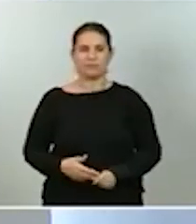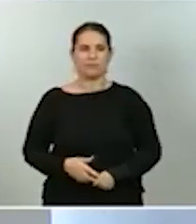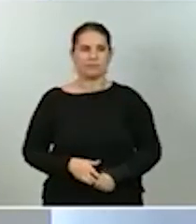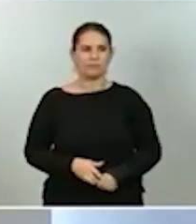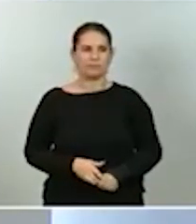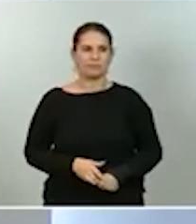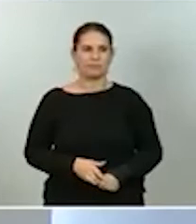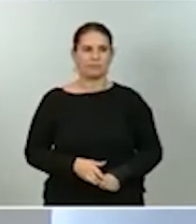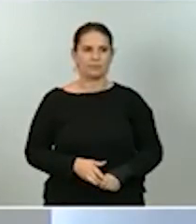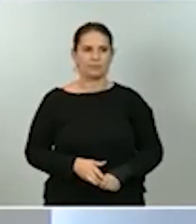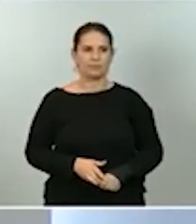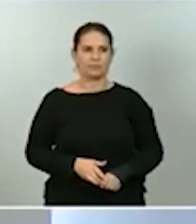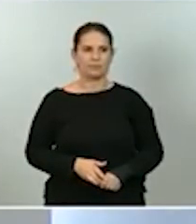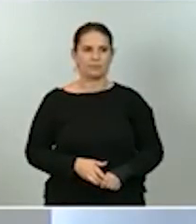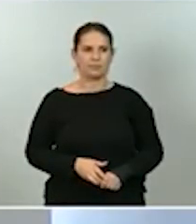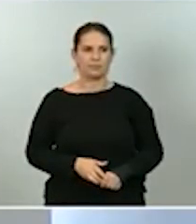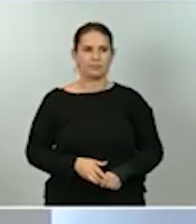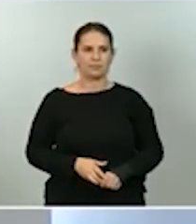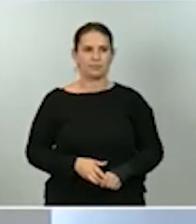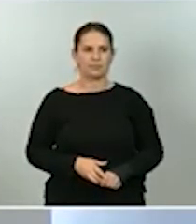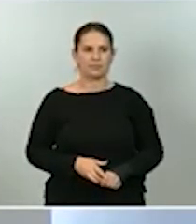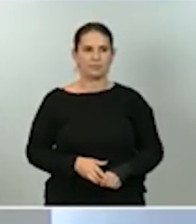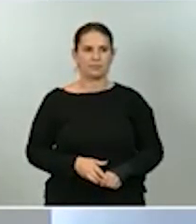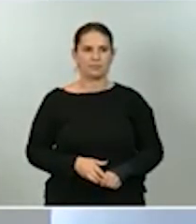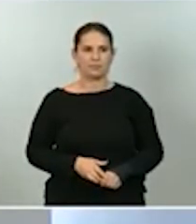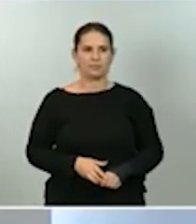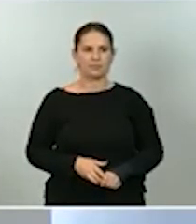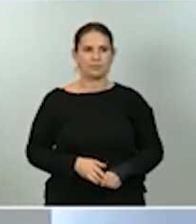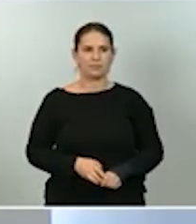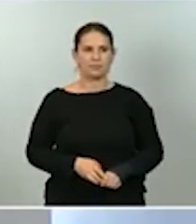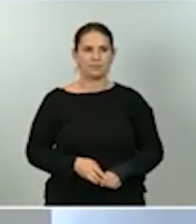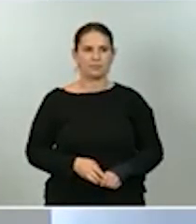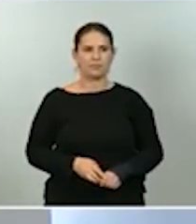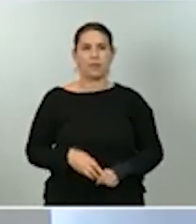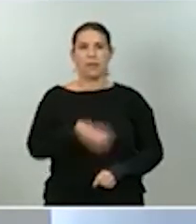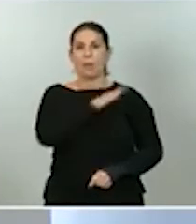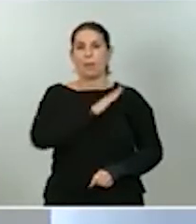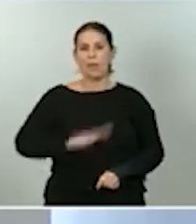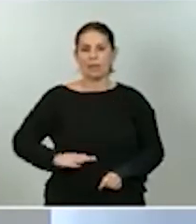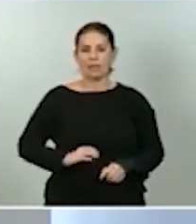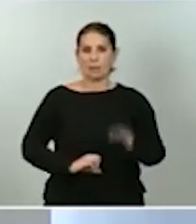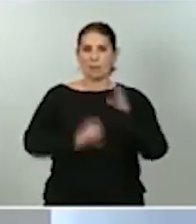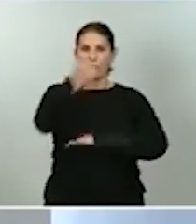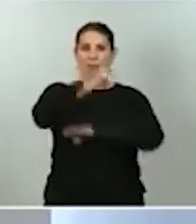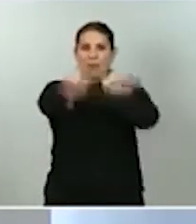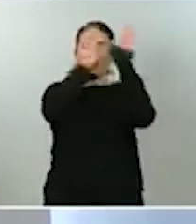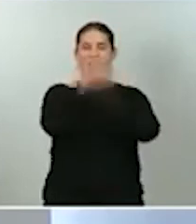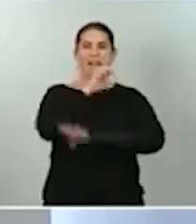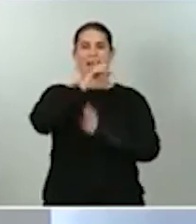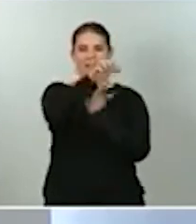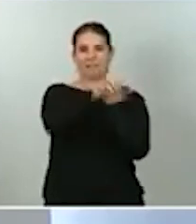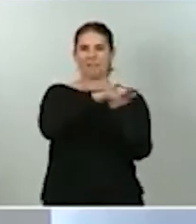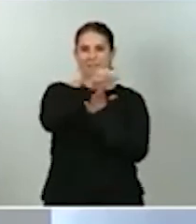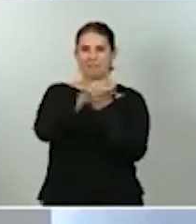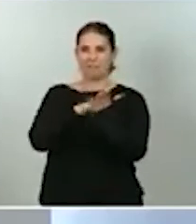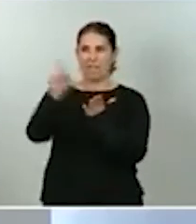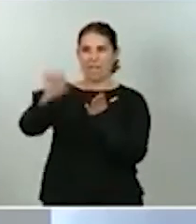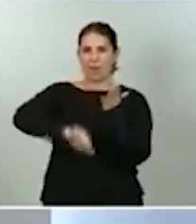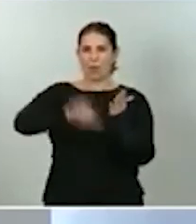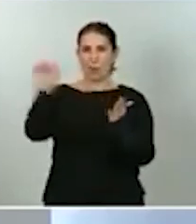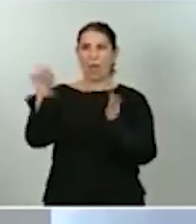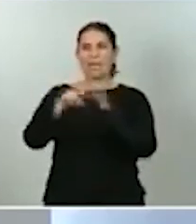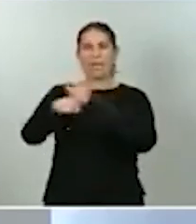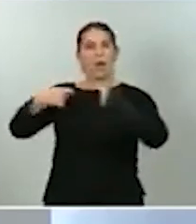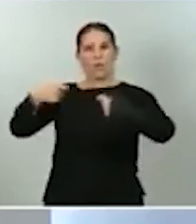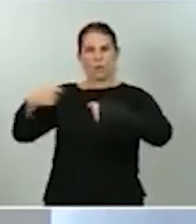pendientes de la aprobación final de los textos normativos para este plan de recuperación. En Europa la negociación está avanzando adecuadamente, hoy mismo